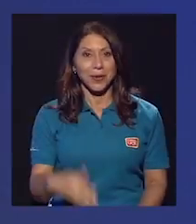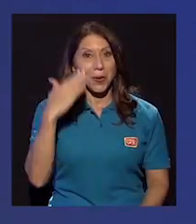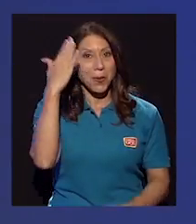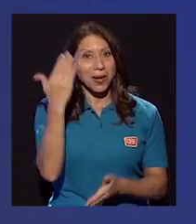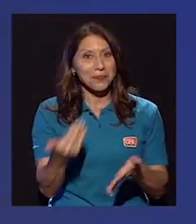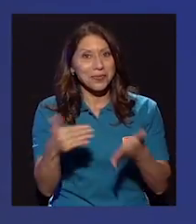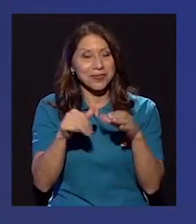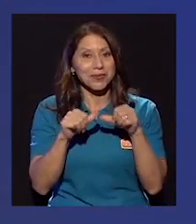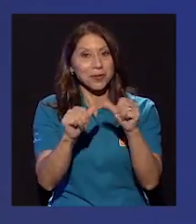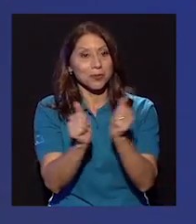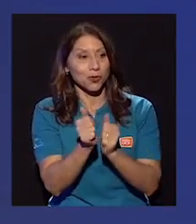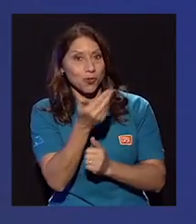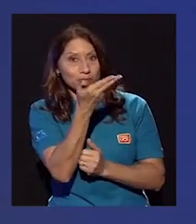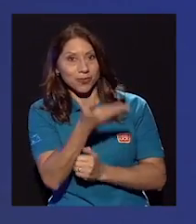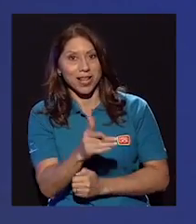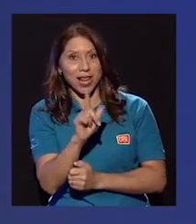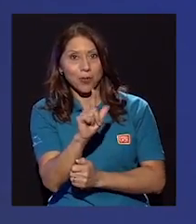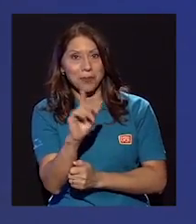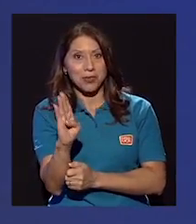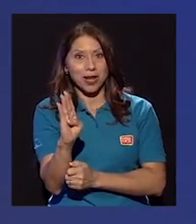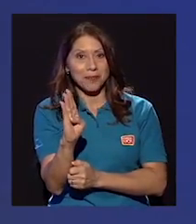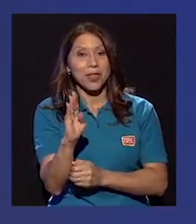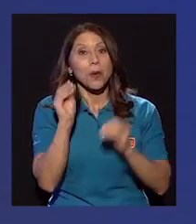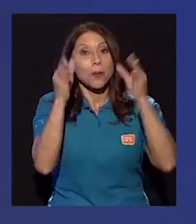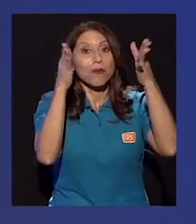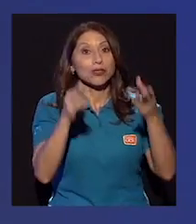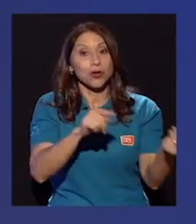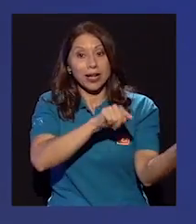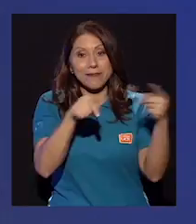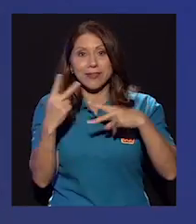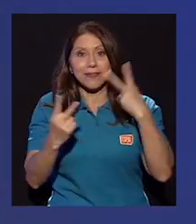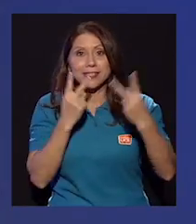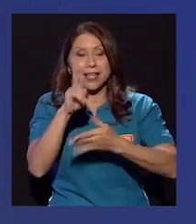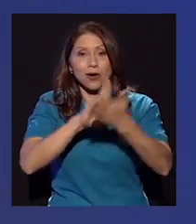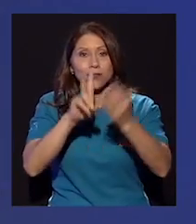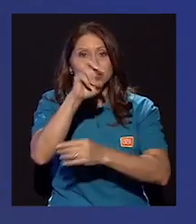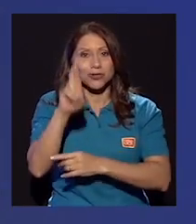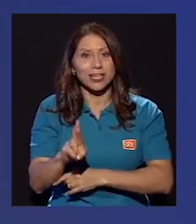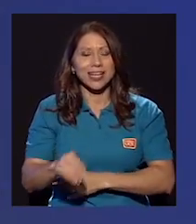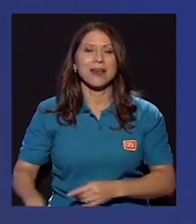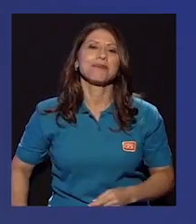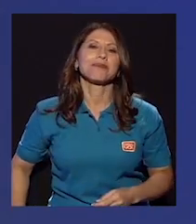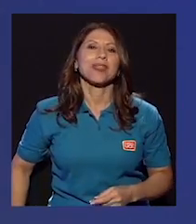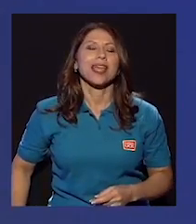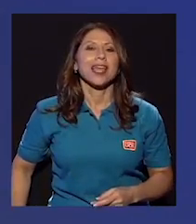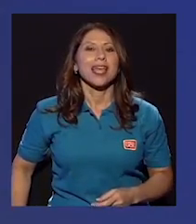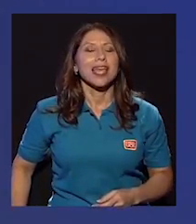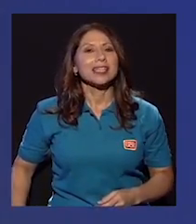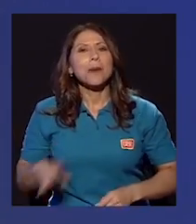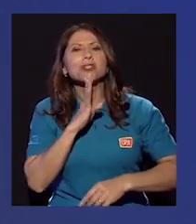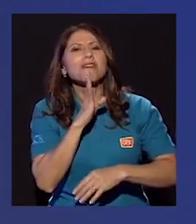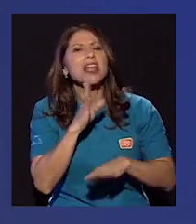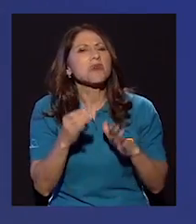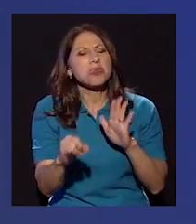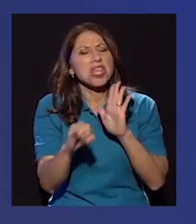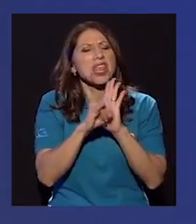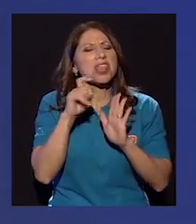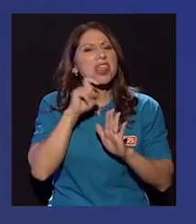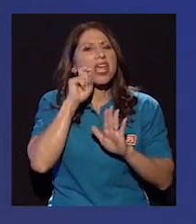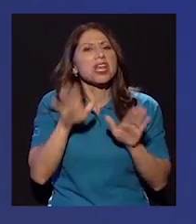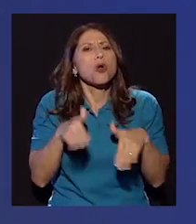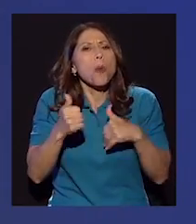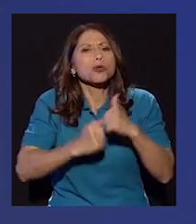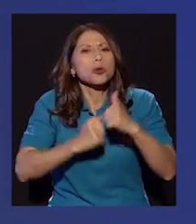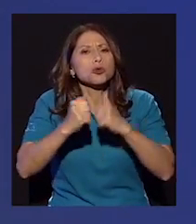Hola, regresamos con Laura Viñuela, profesora visitante de acá en la Universidad de Costa Rica. Estamos hablando de cómo se construye la identidad de género desde la música popular